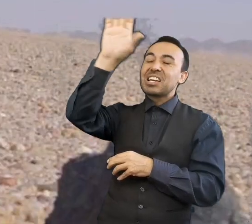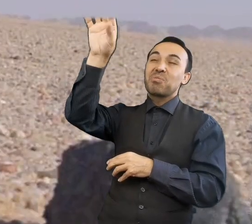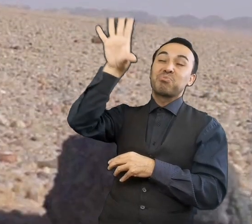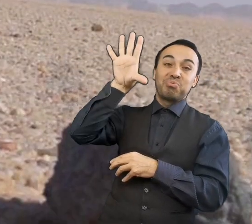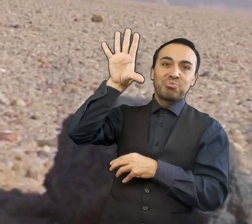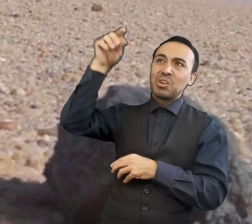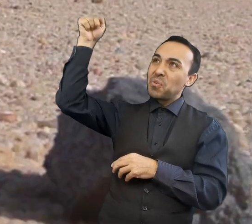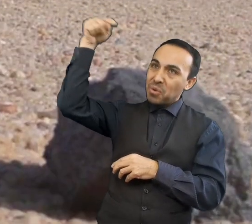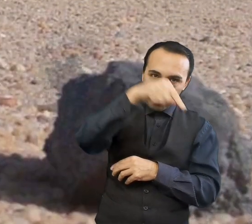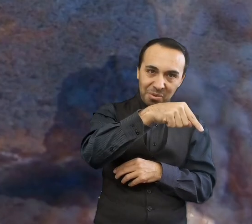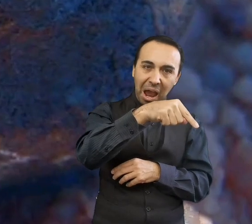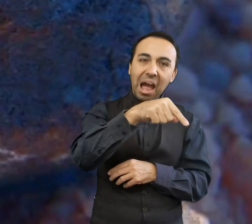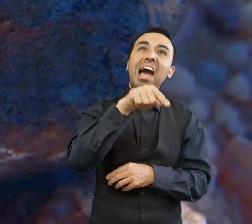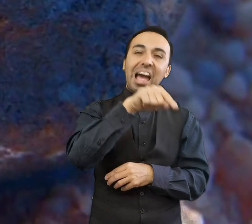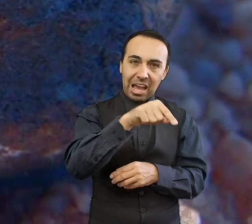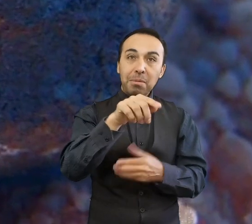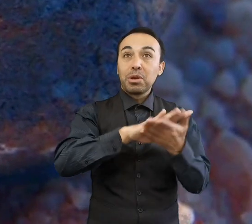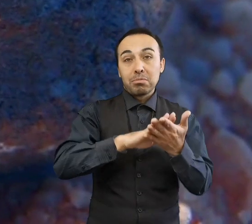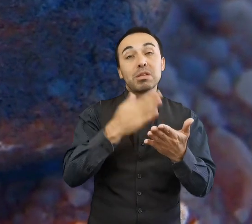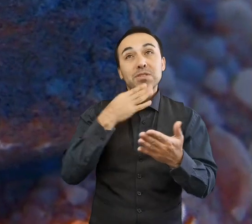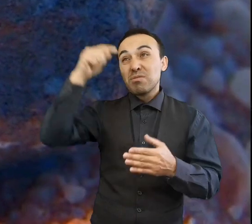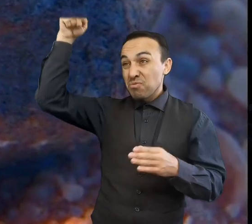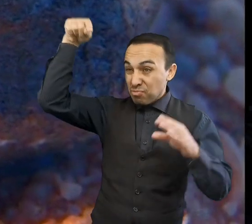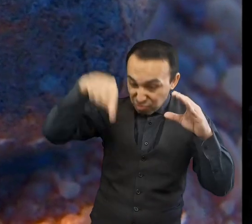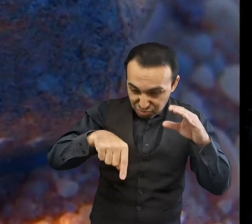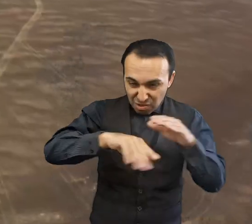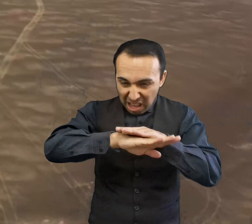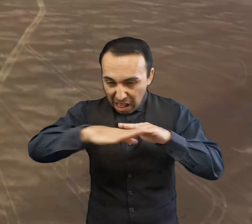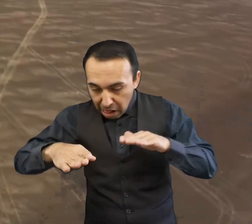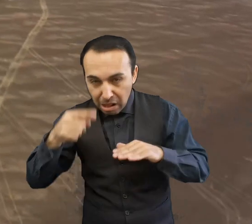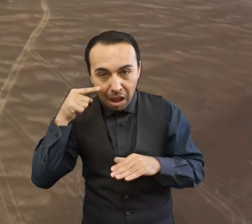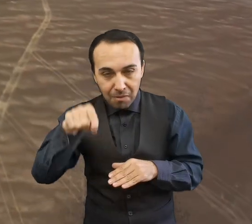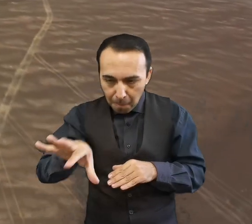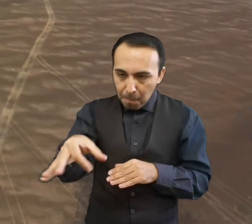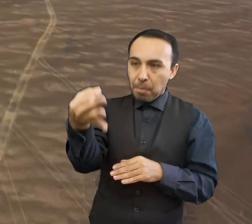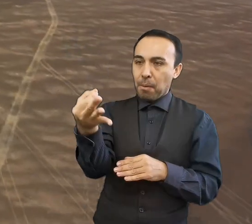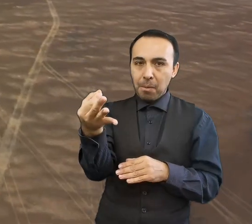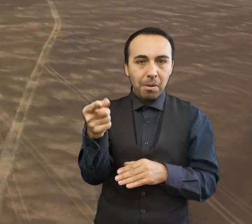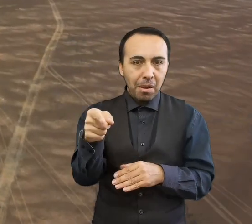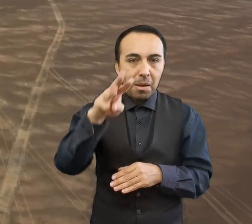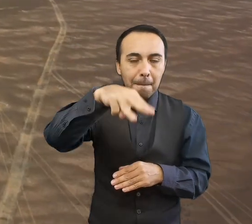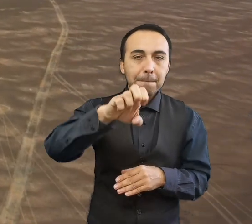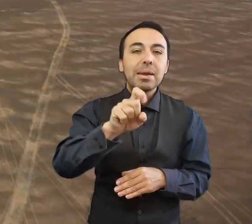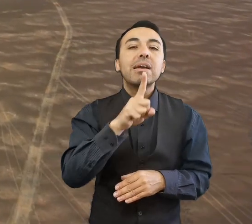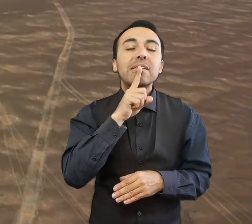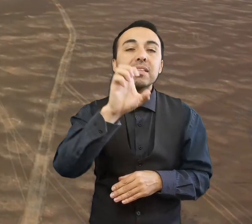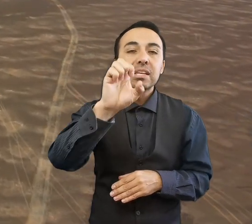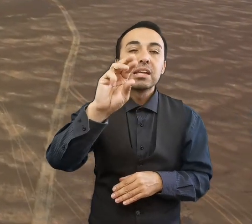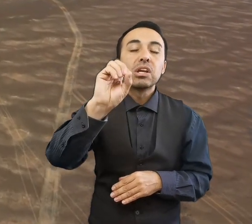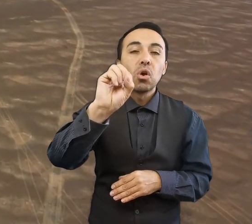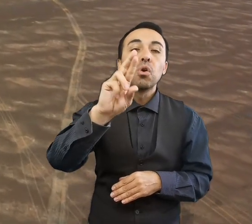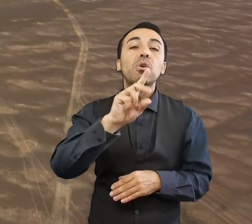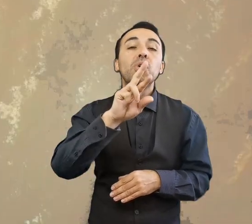sobrevive y llega a la superficie, le llamaremos meteorito. Los meteoritos se preservan mejor en lugares secos, como